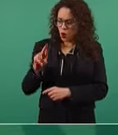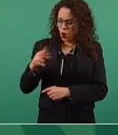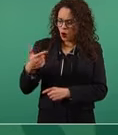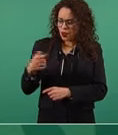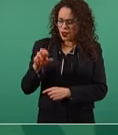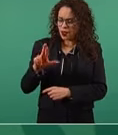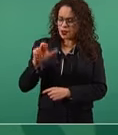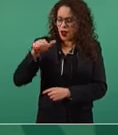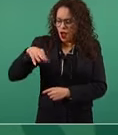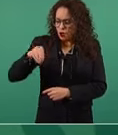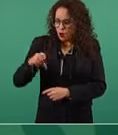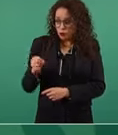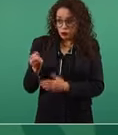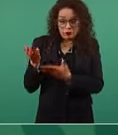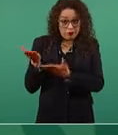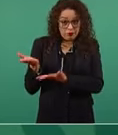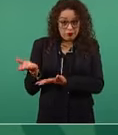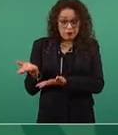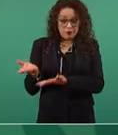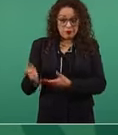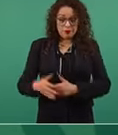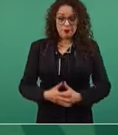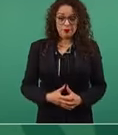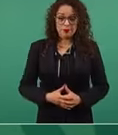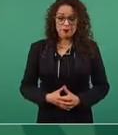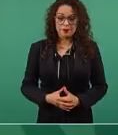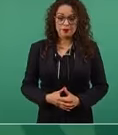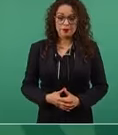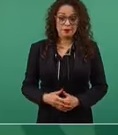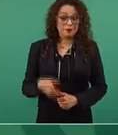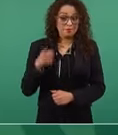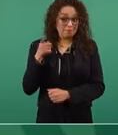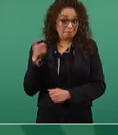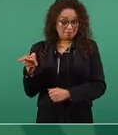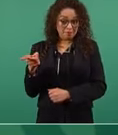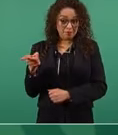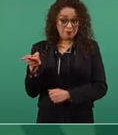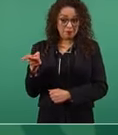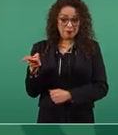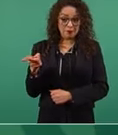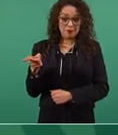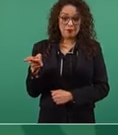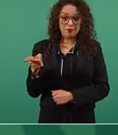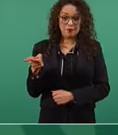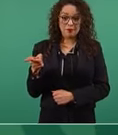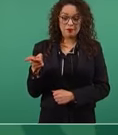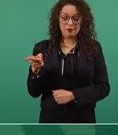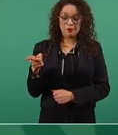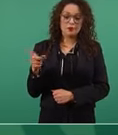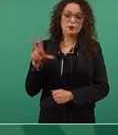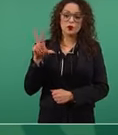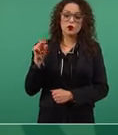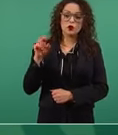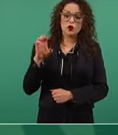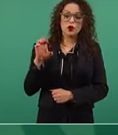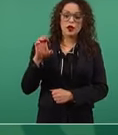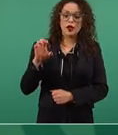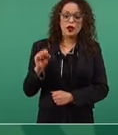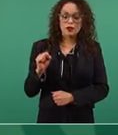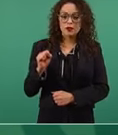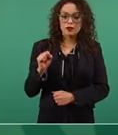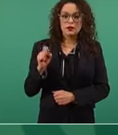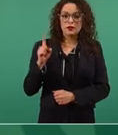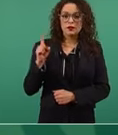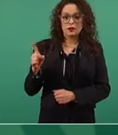que no es un periodista que simpatice